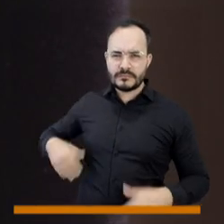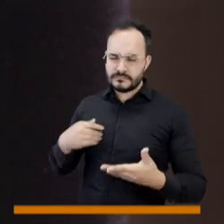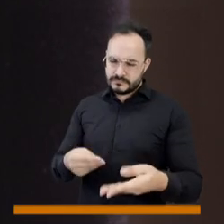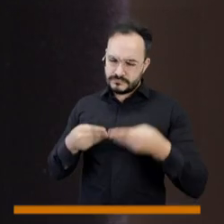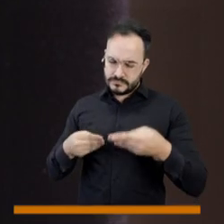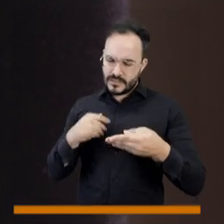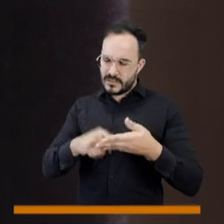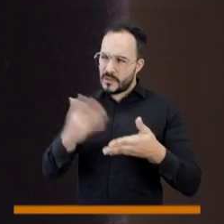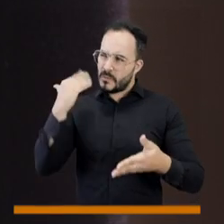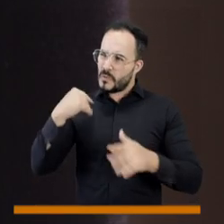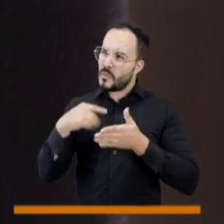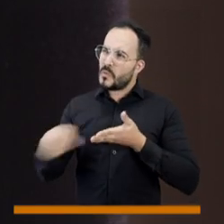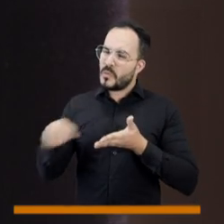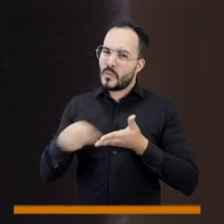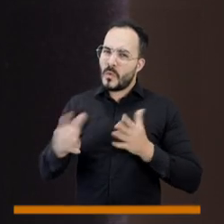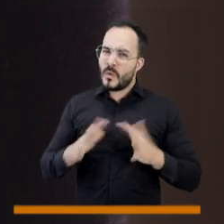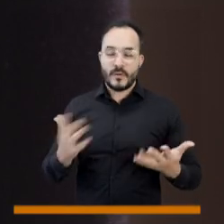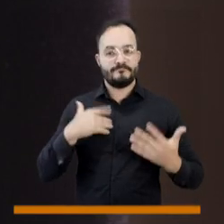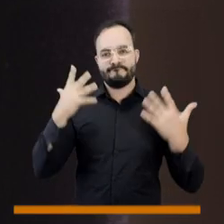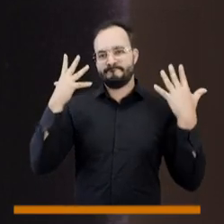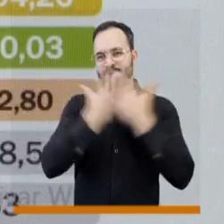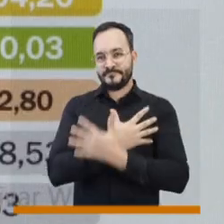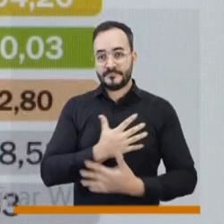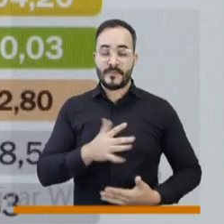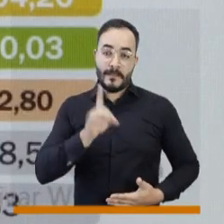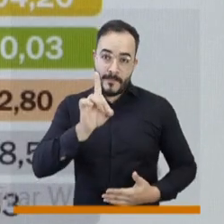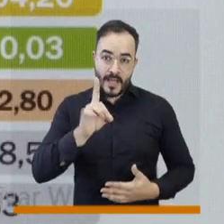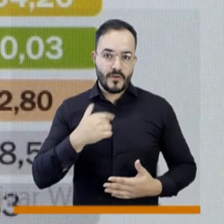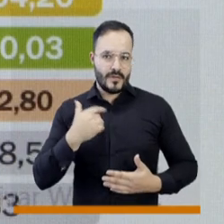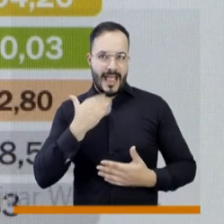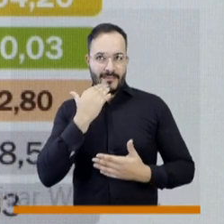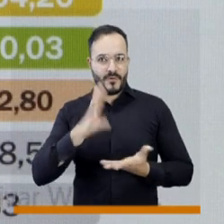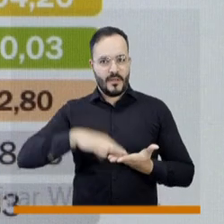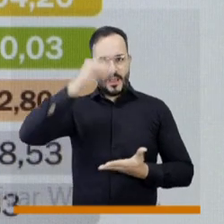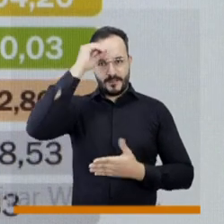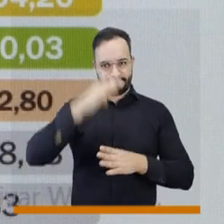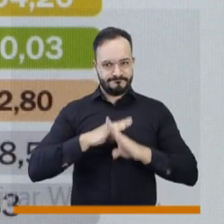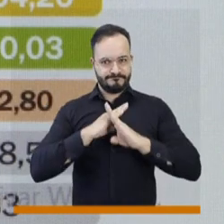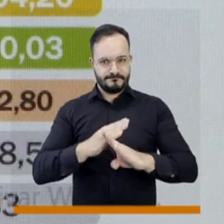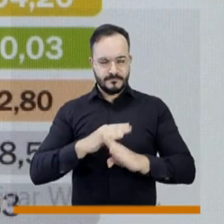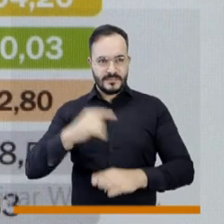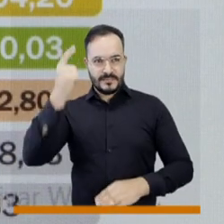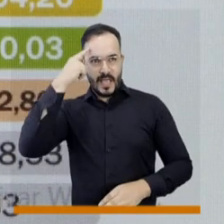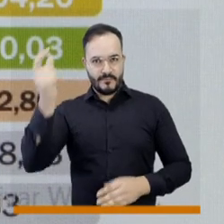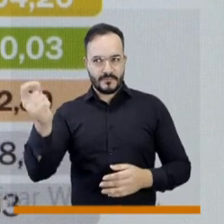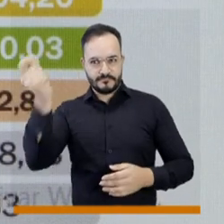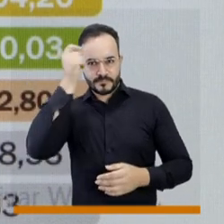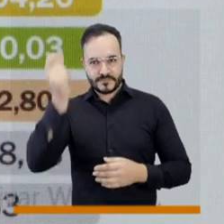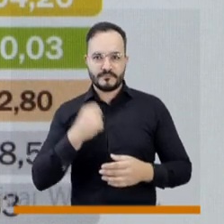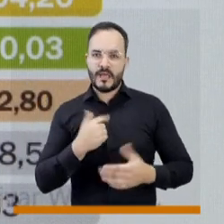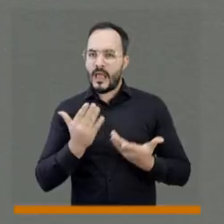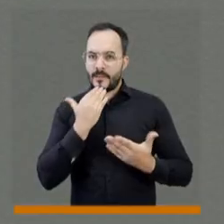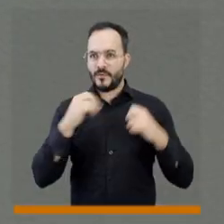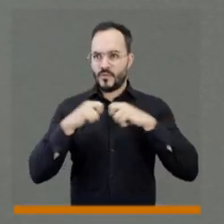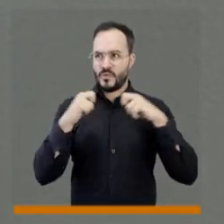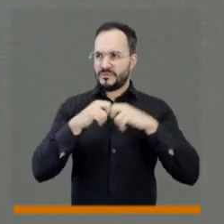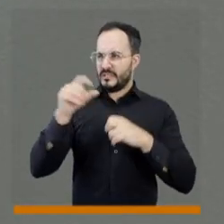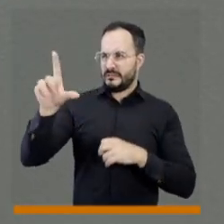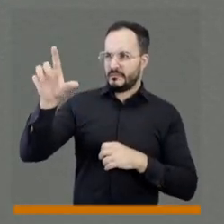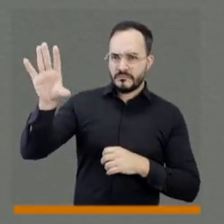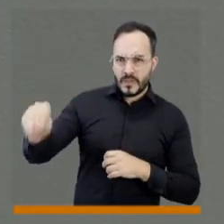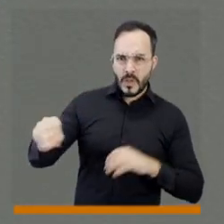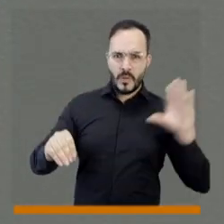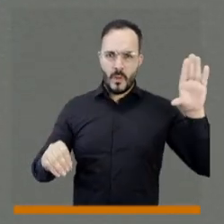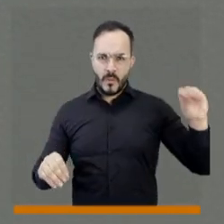Pero si nosotros empezamos a tomar control de nuestra energía, ya sea reduciendo consumos o consumiendo energía más inteligente o